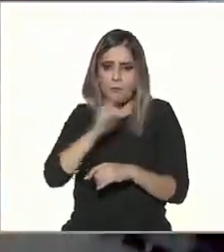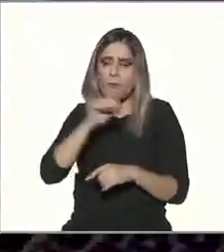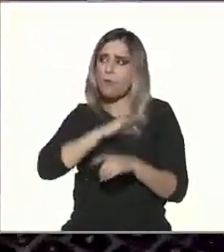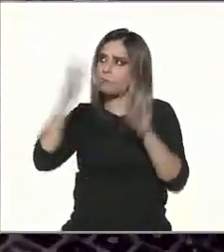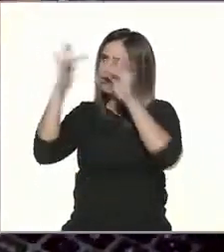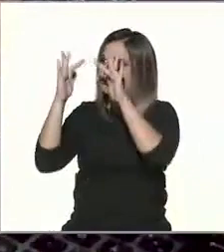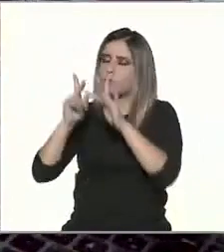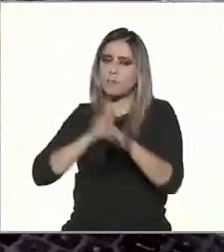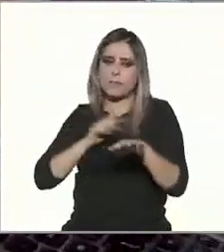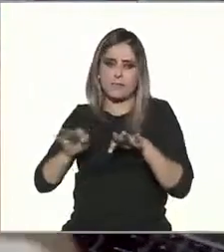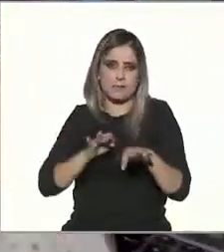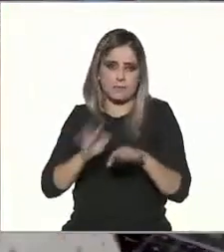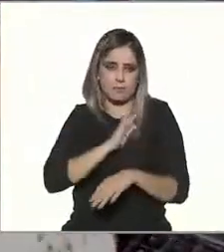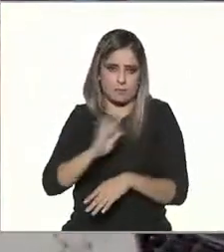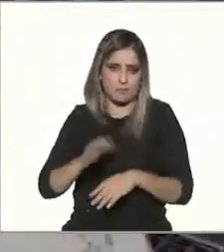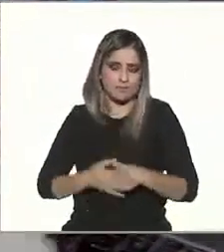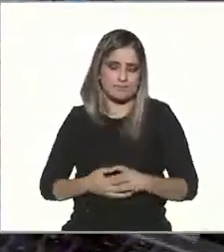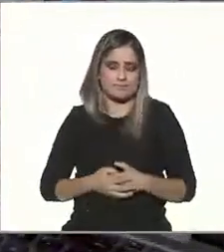demás personas.